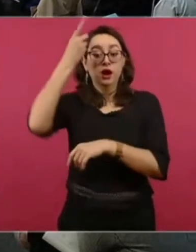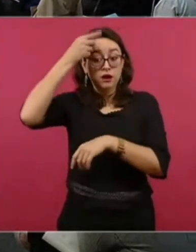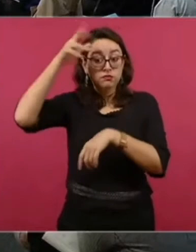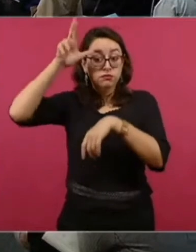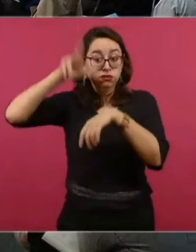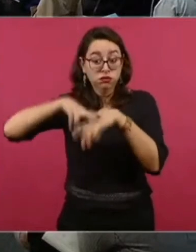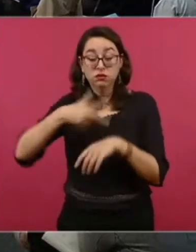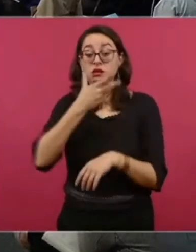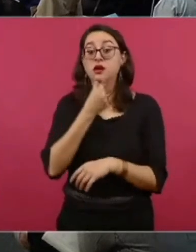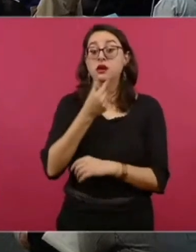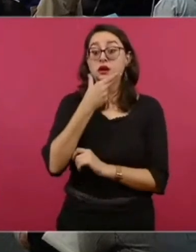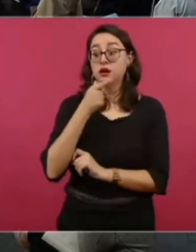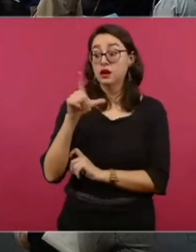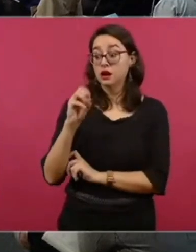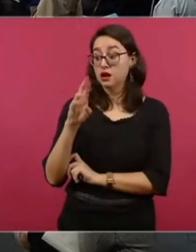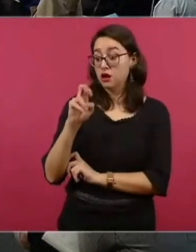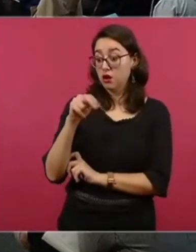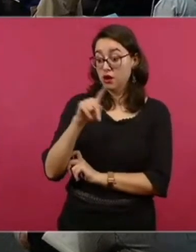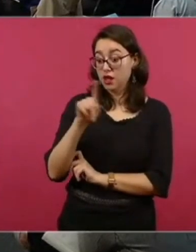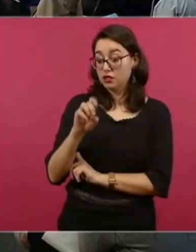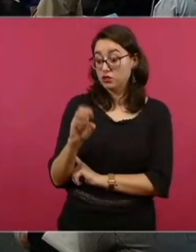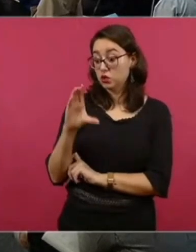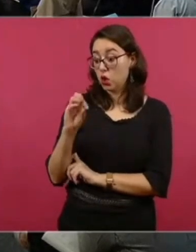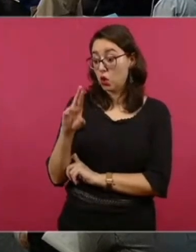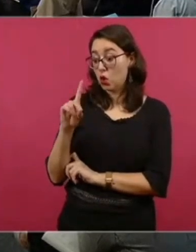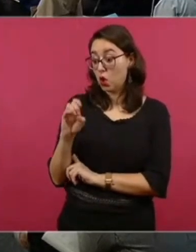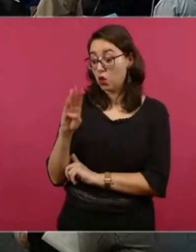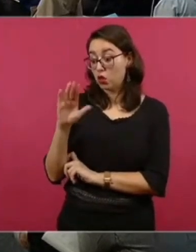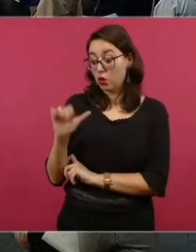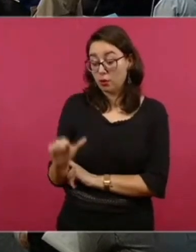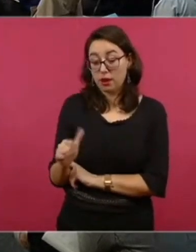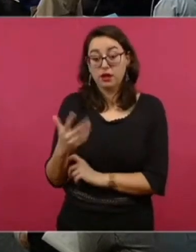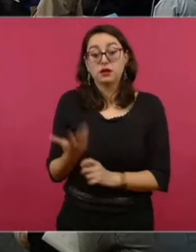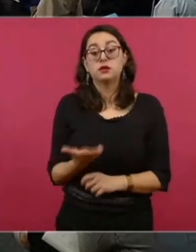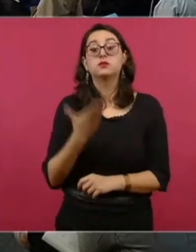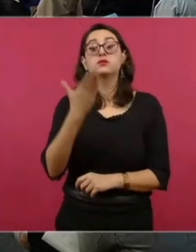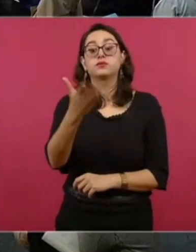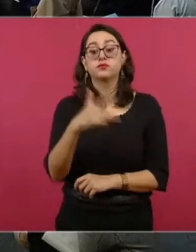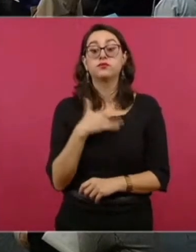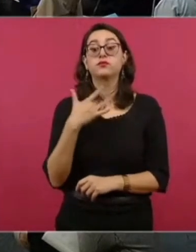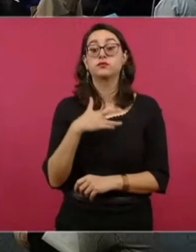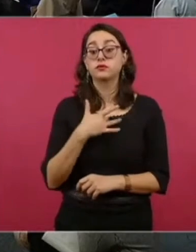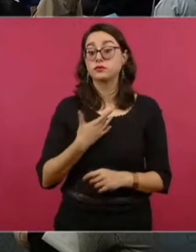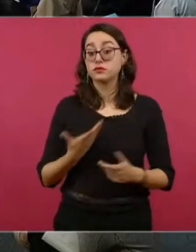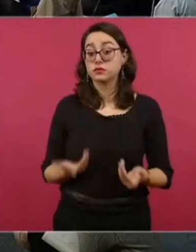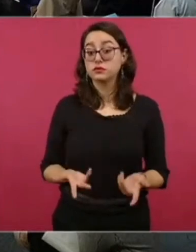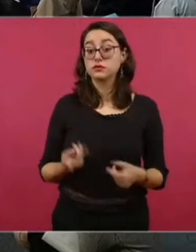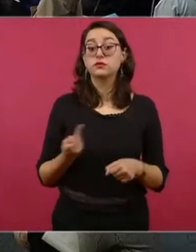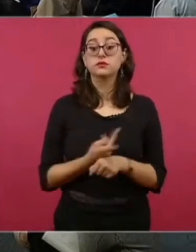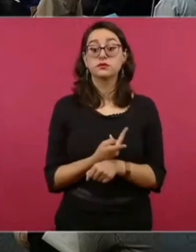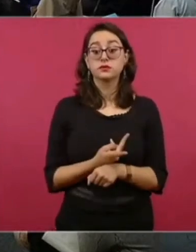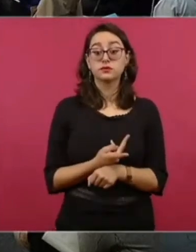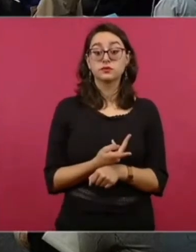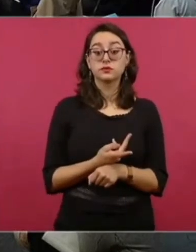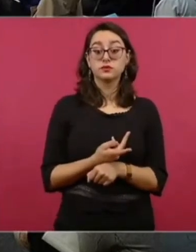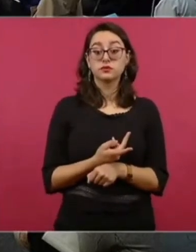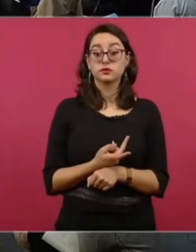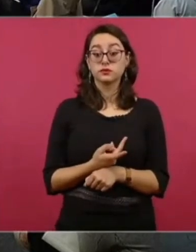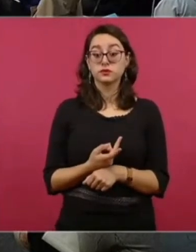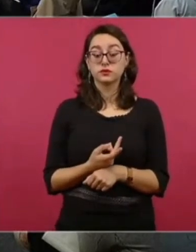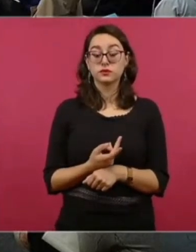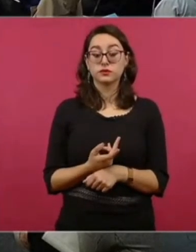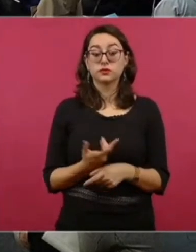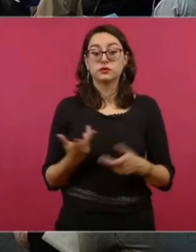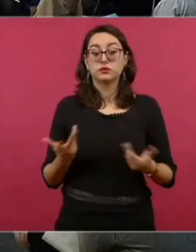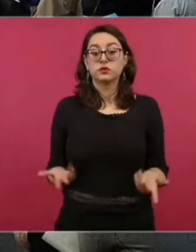Lorenzo Córdoba. Usted, presidente, sabe que ni usted